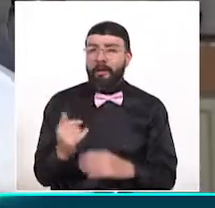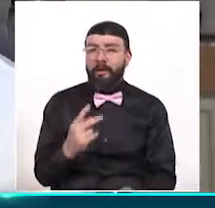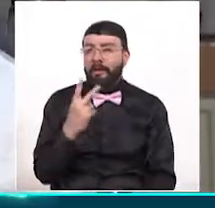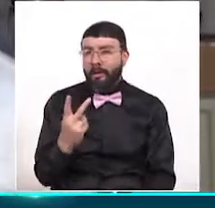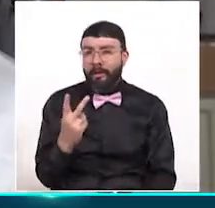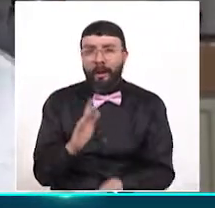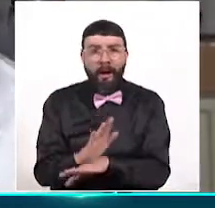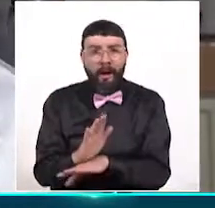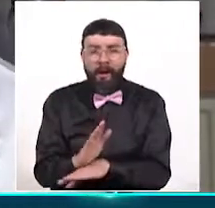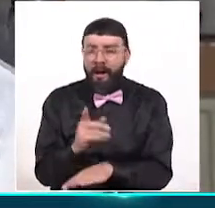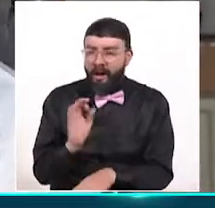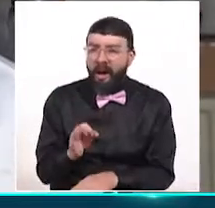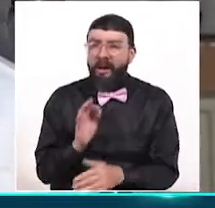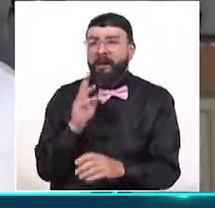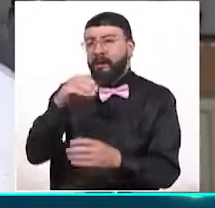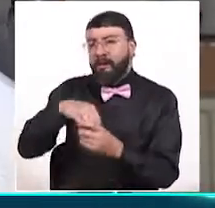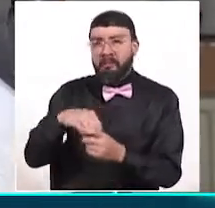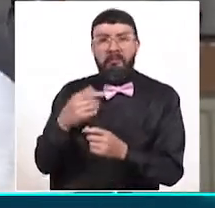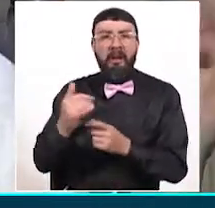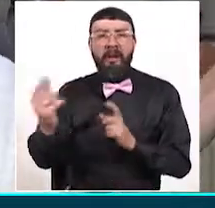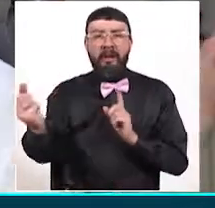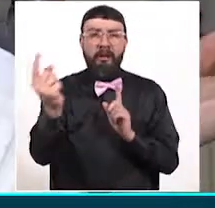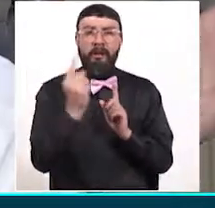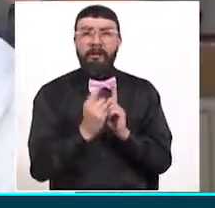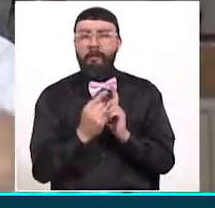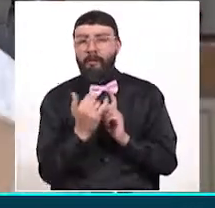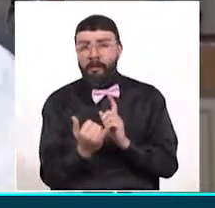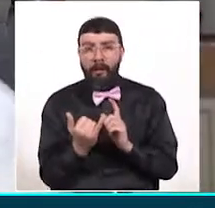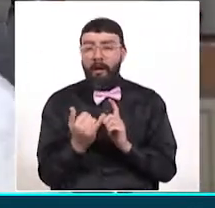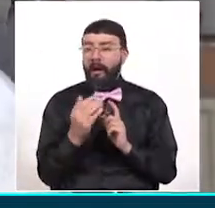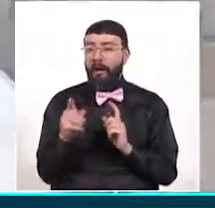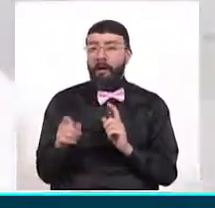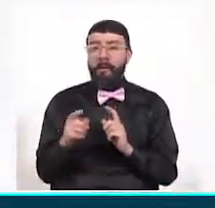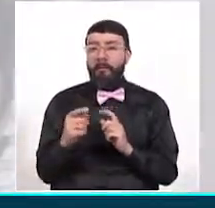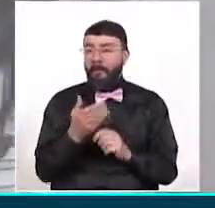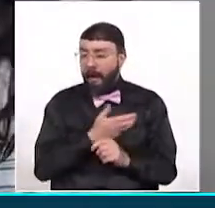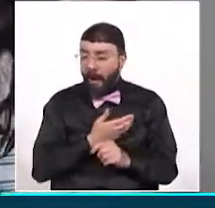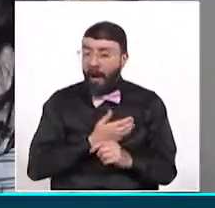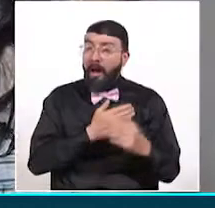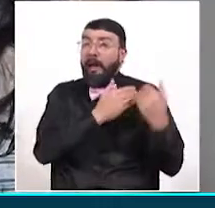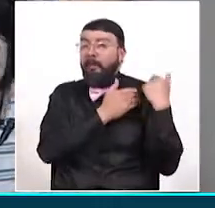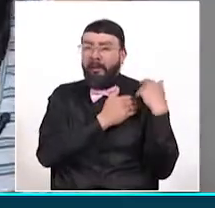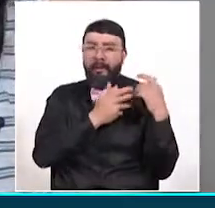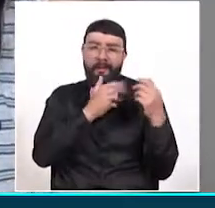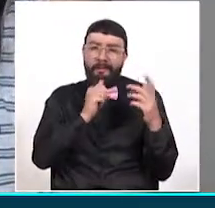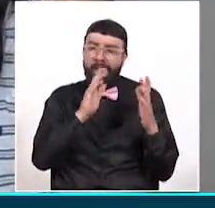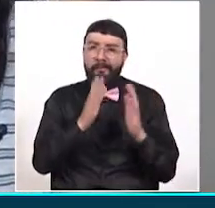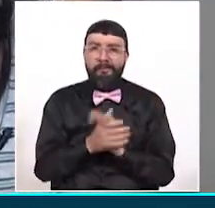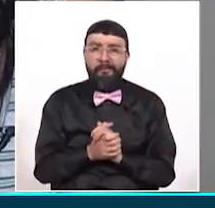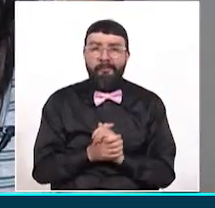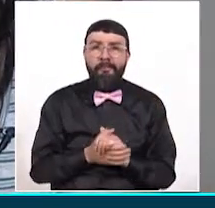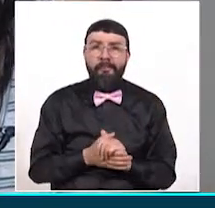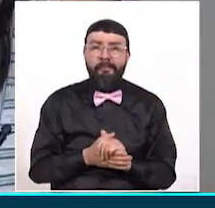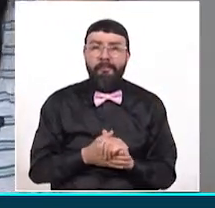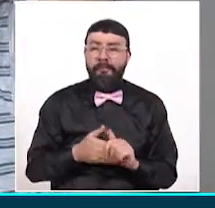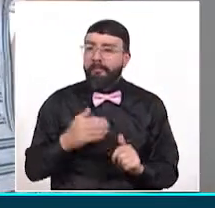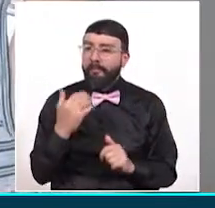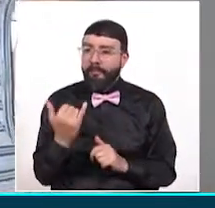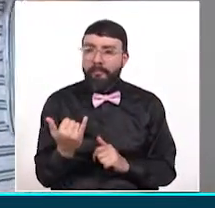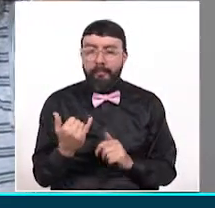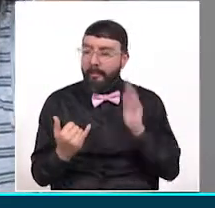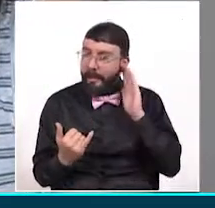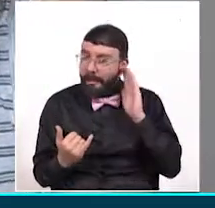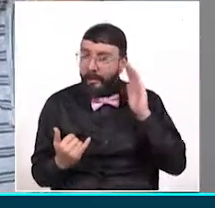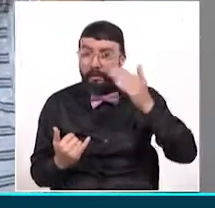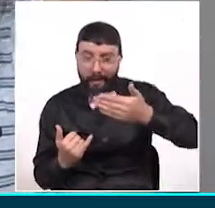me quedaba allá y ya volvía. Ya a mi mamá le quitó un peso conmigo. Este es el celular que tengo y con este es